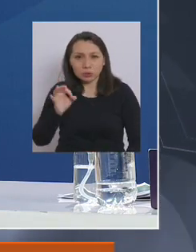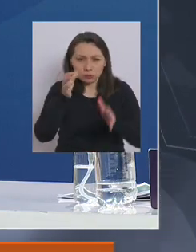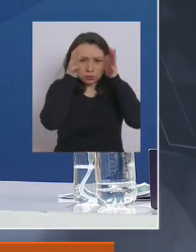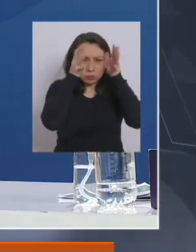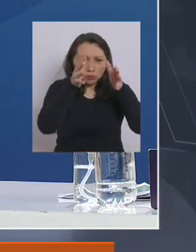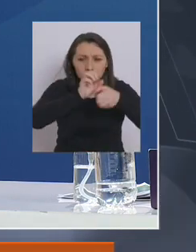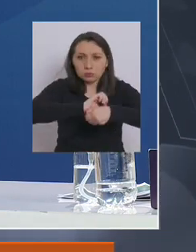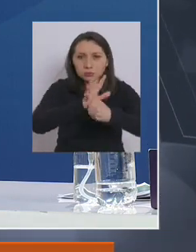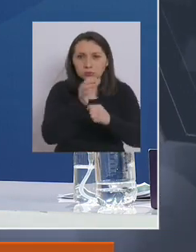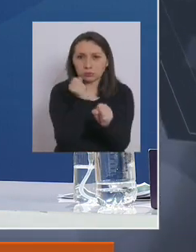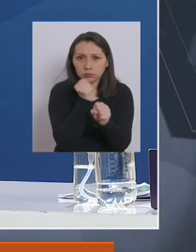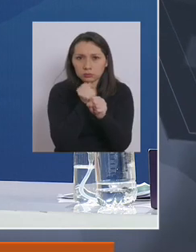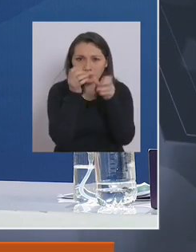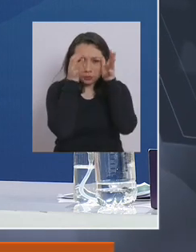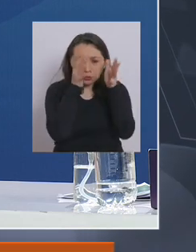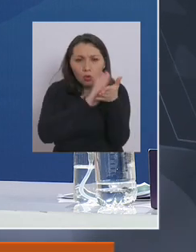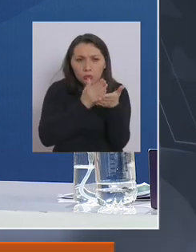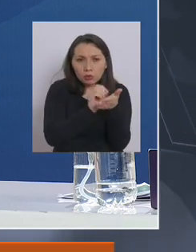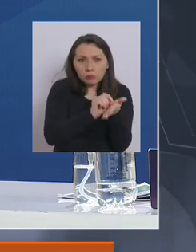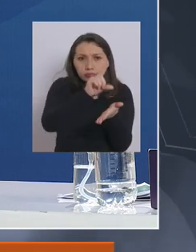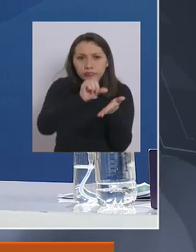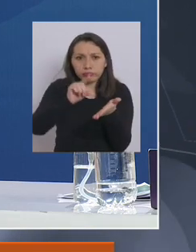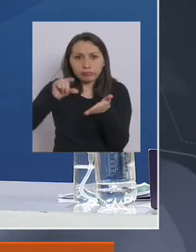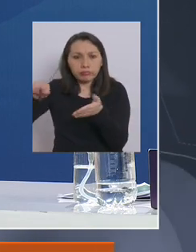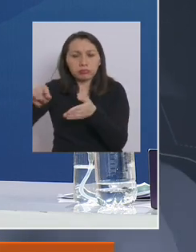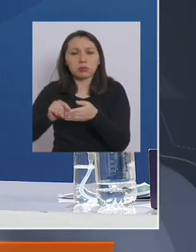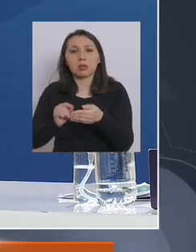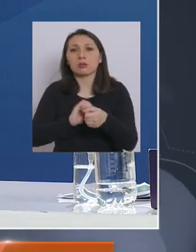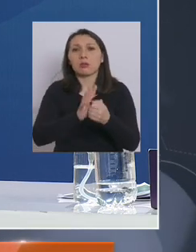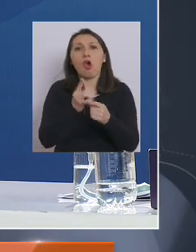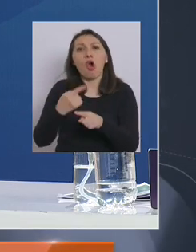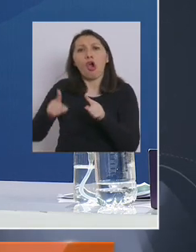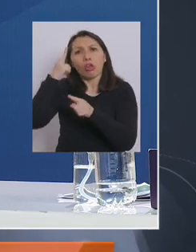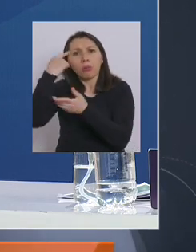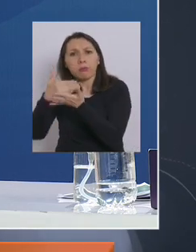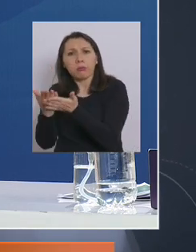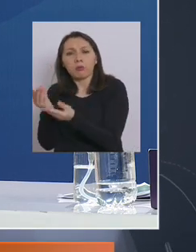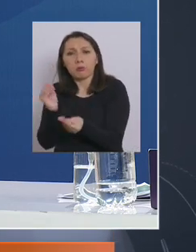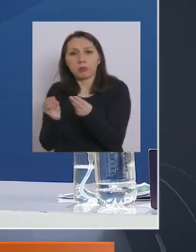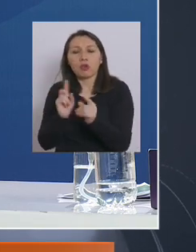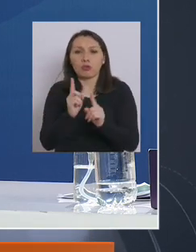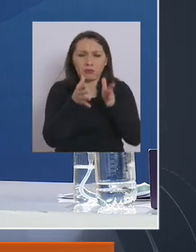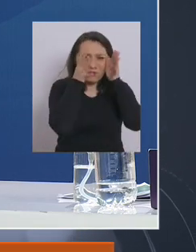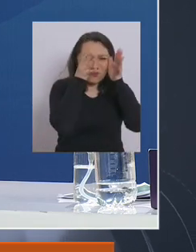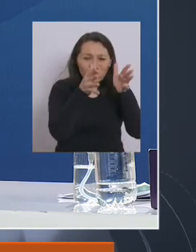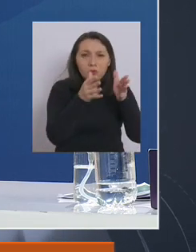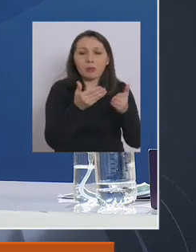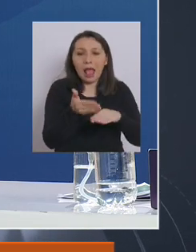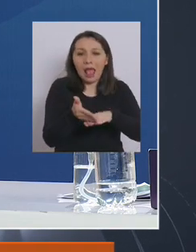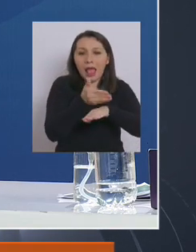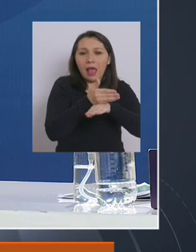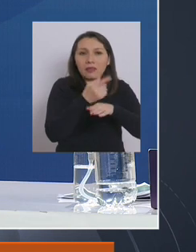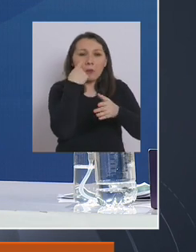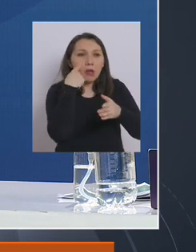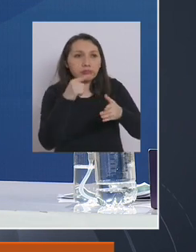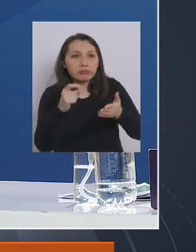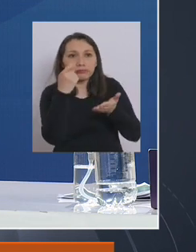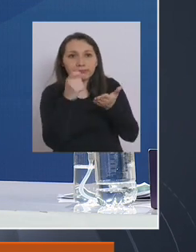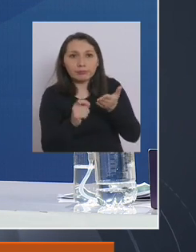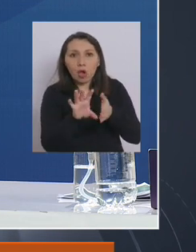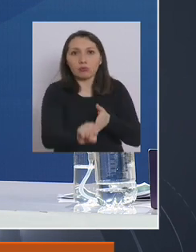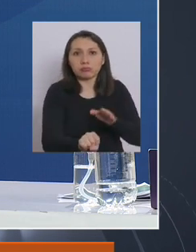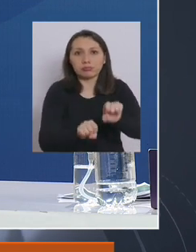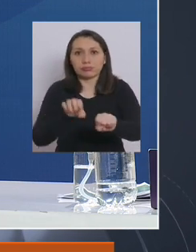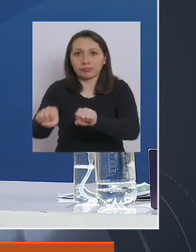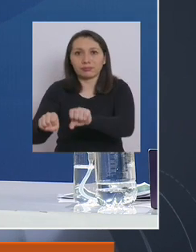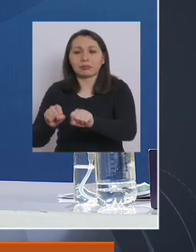pandemia COVID, es decir, la evolución de la pandemia y en nuevas estrategias para poder adelantarnos el diagnóstico y evitar